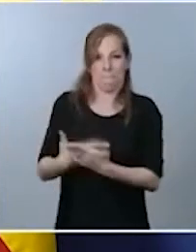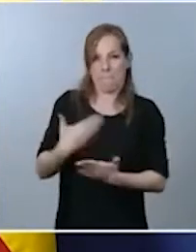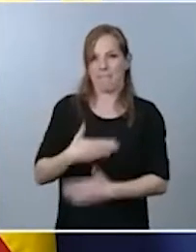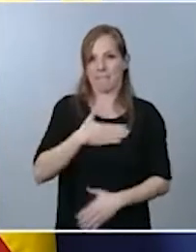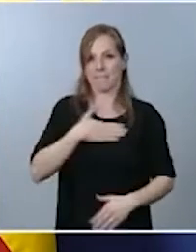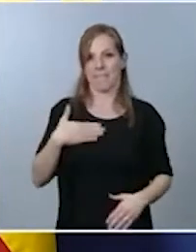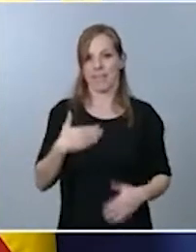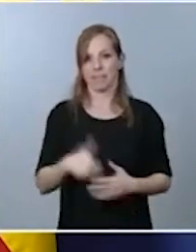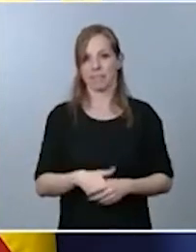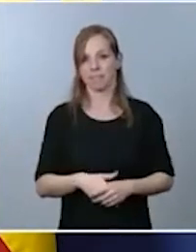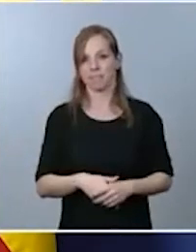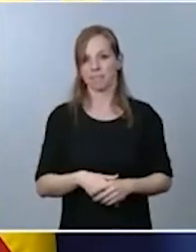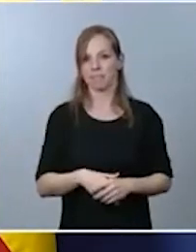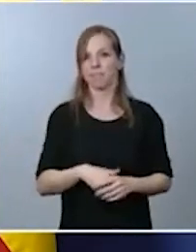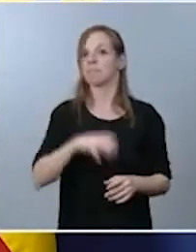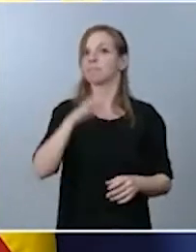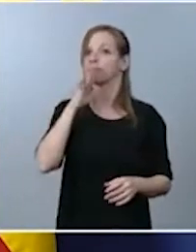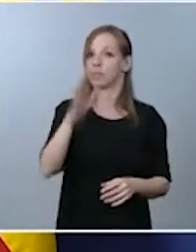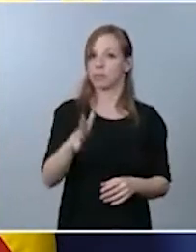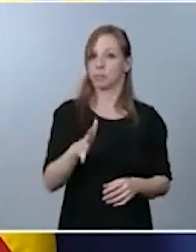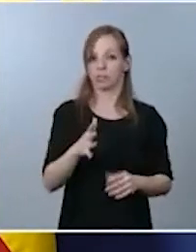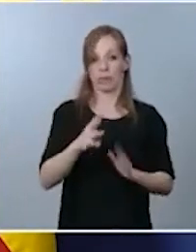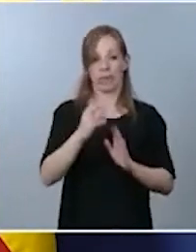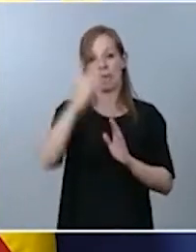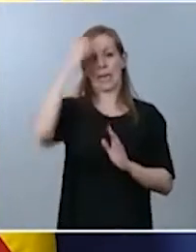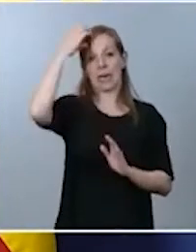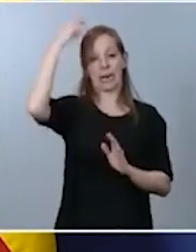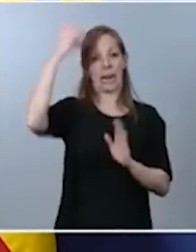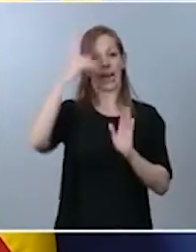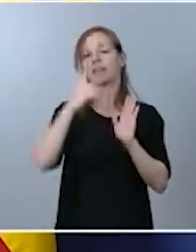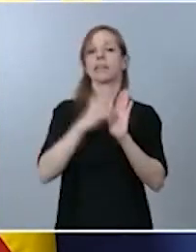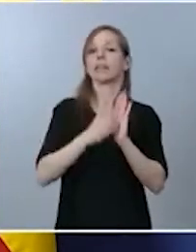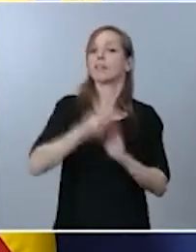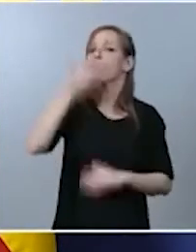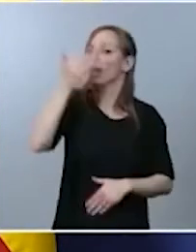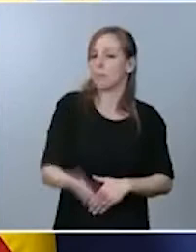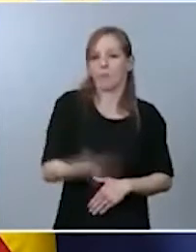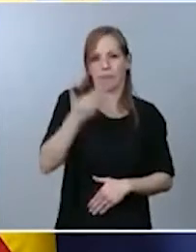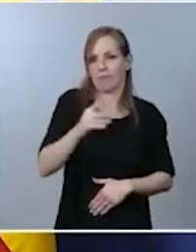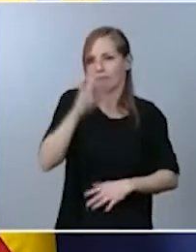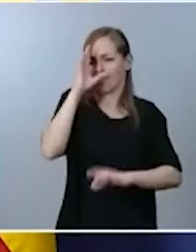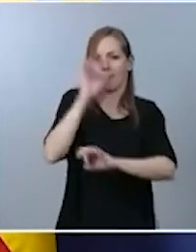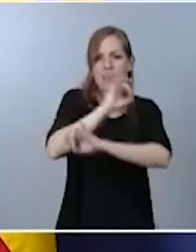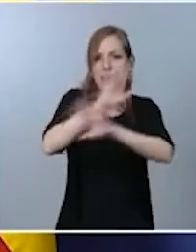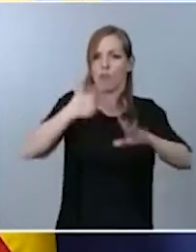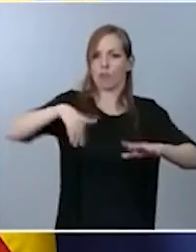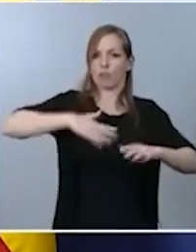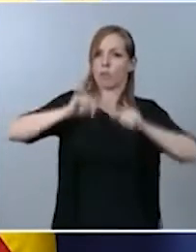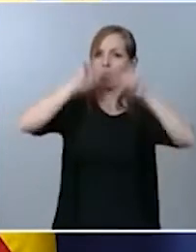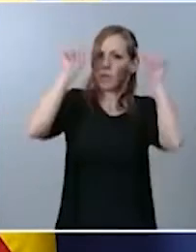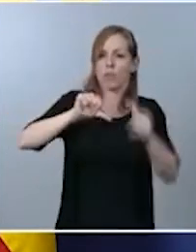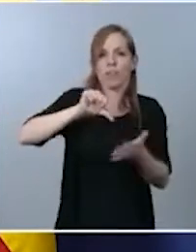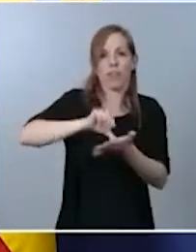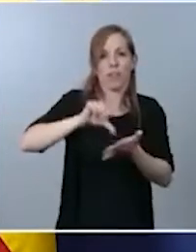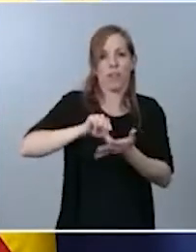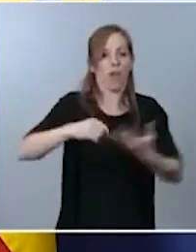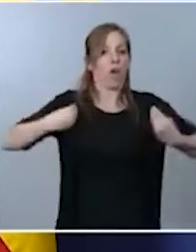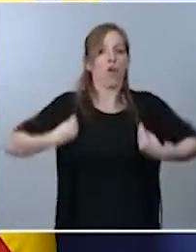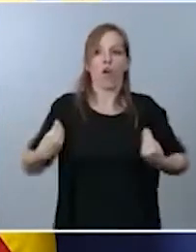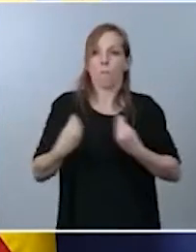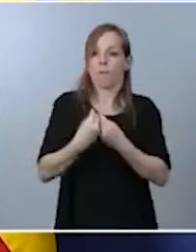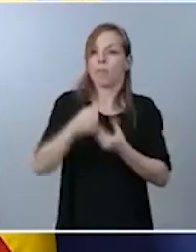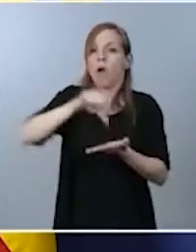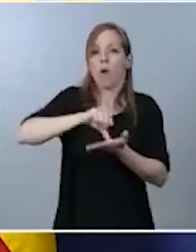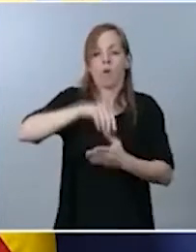importancia, por lo tanto, de este Real Decreto es evidente. Nuestro modelo de ciudad, de convivencia urbana ha cambiado y hoy los